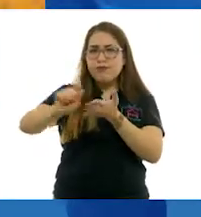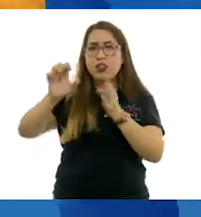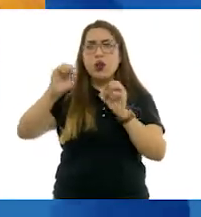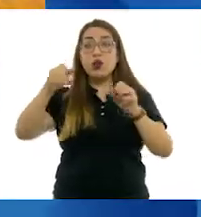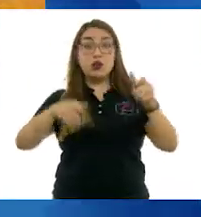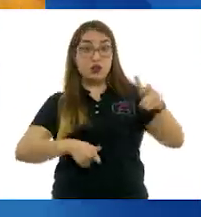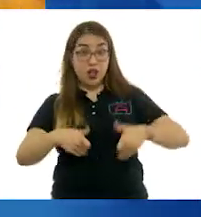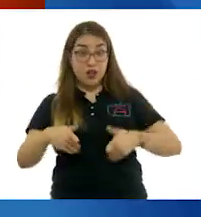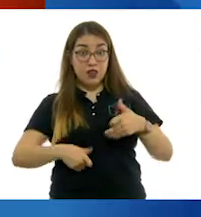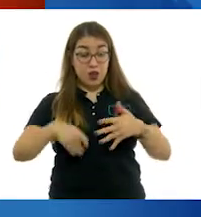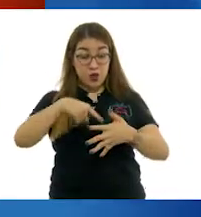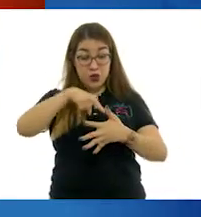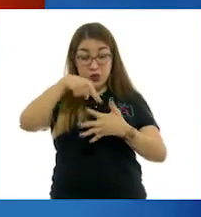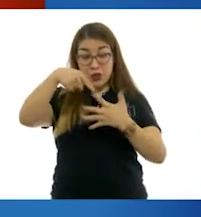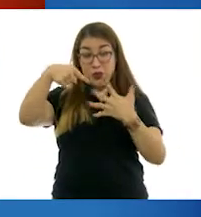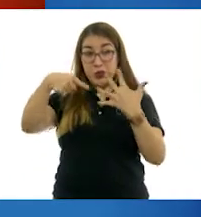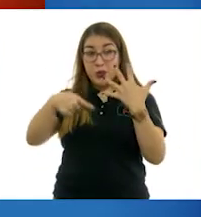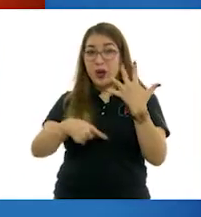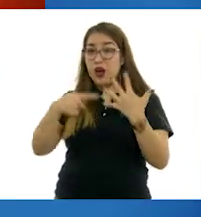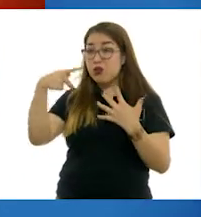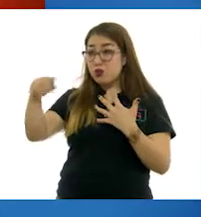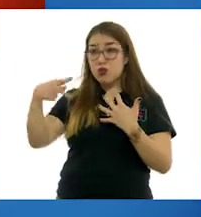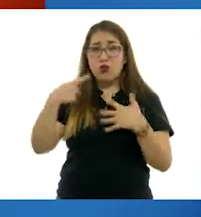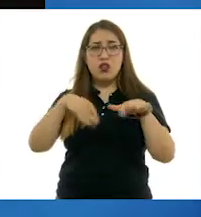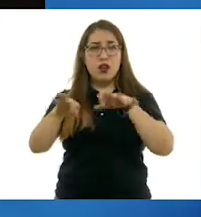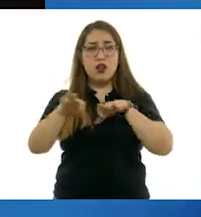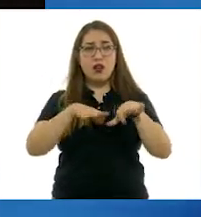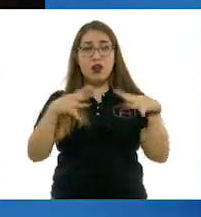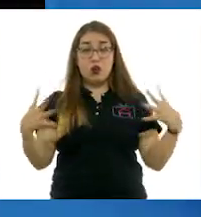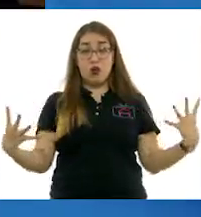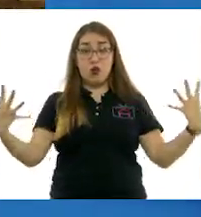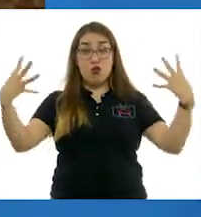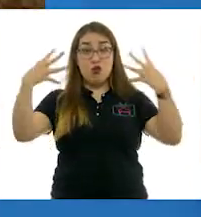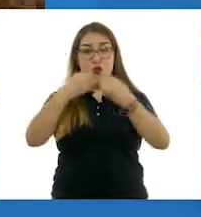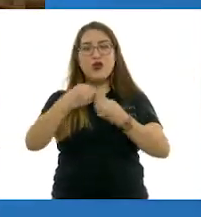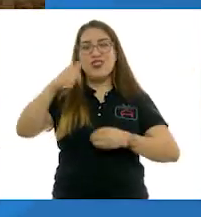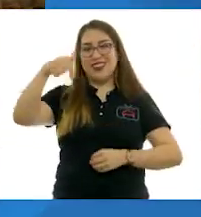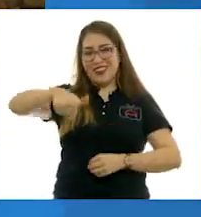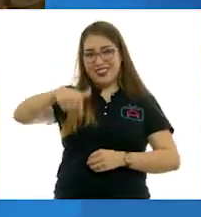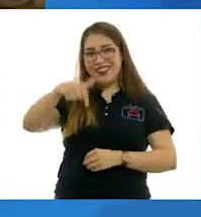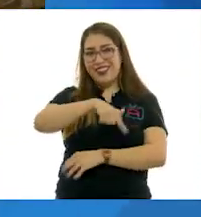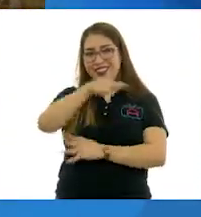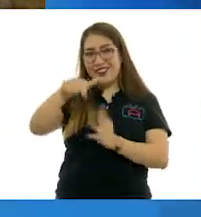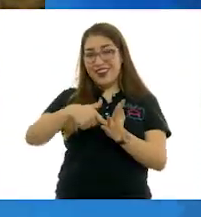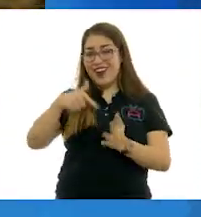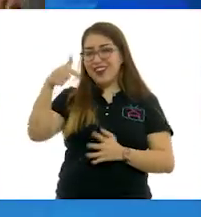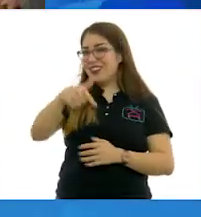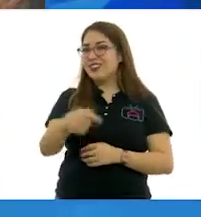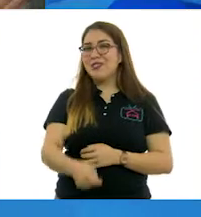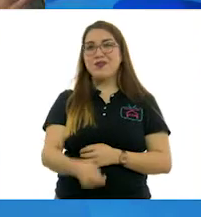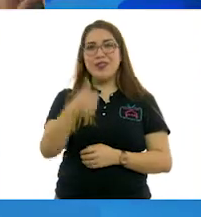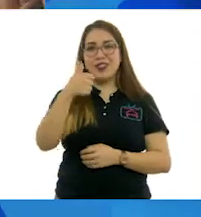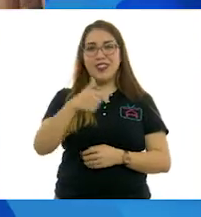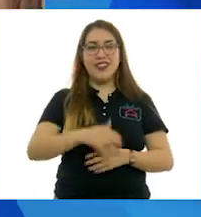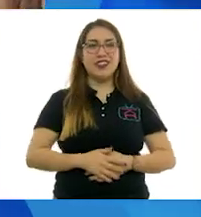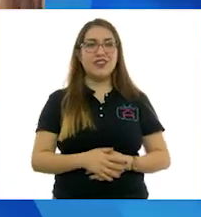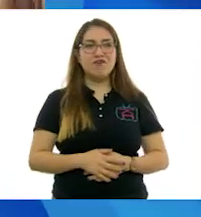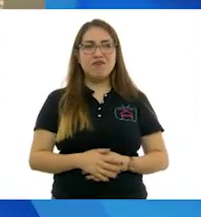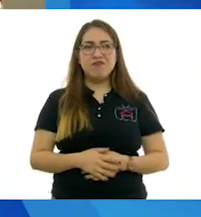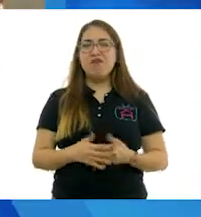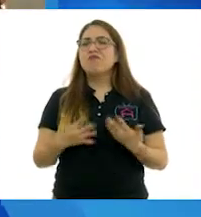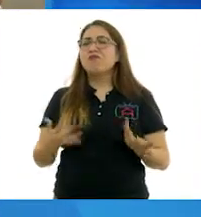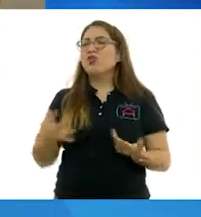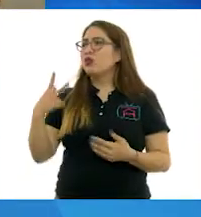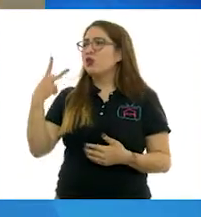las facetas de su trabajo son juntos aquí. Y esta es la primera vez. ¿Qué es lo que hace